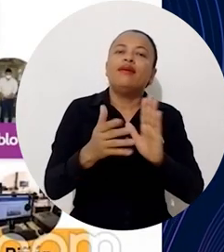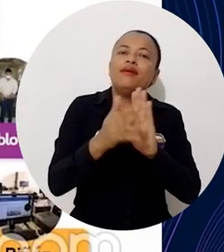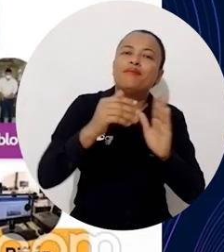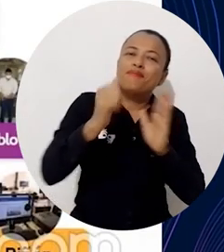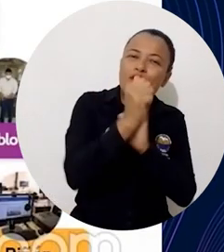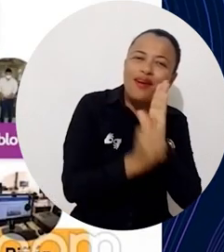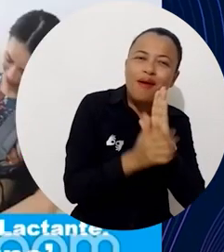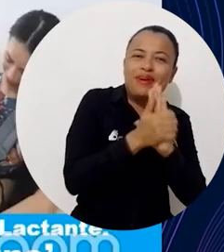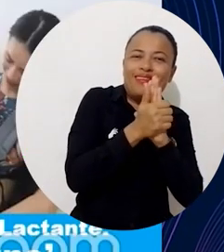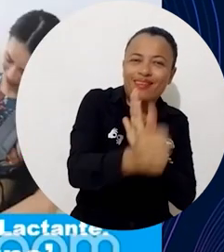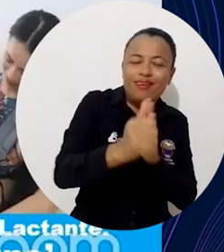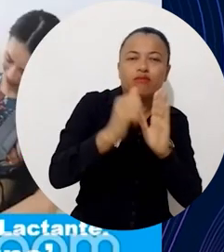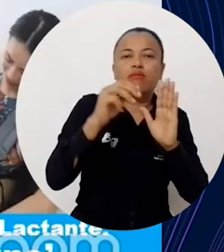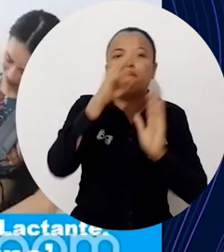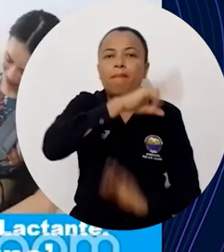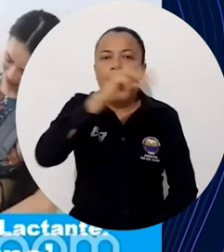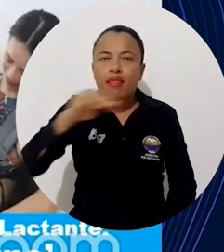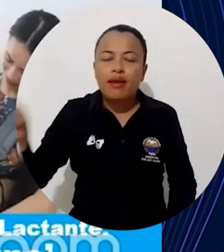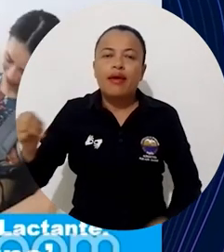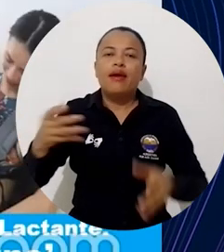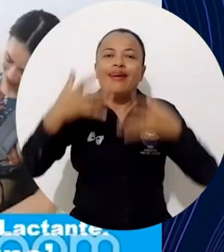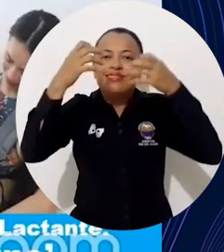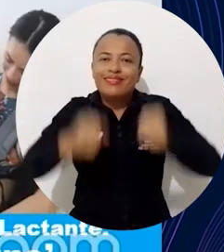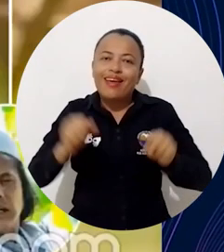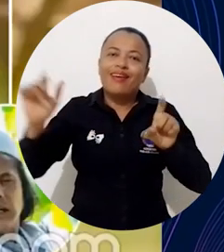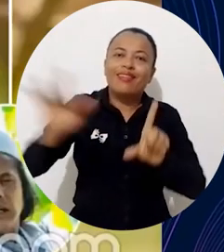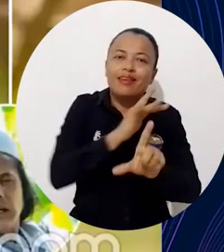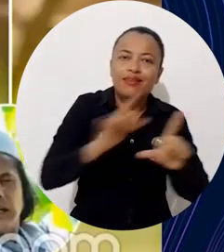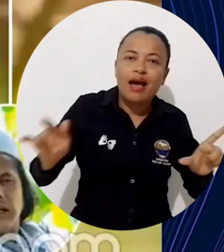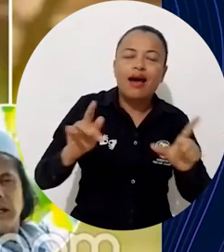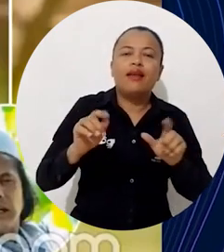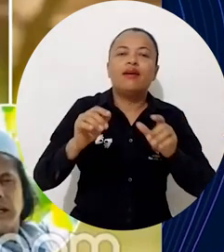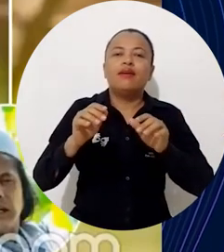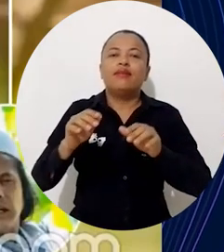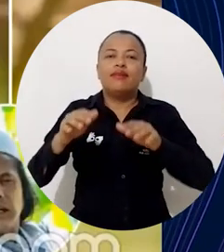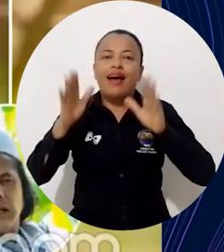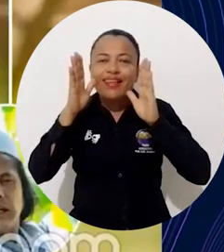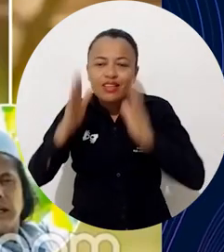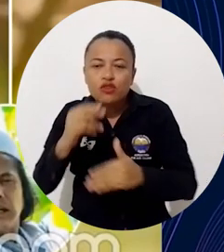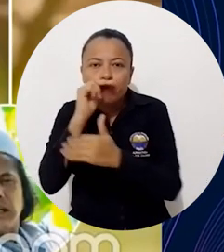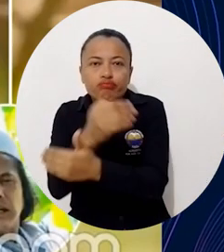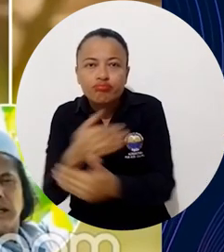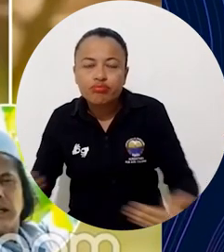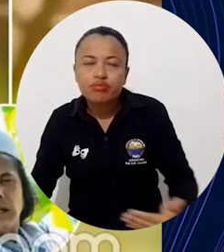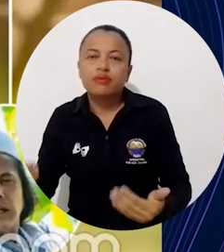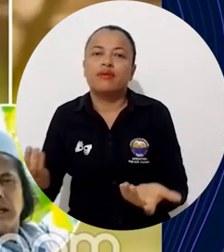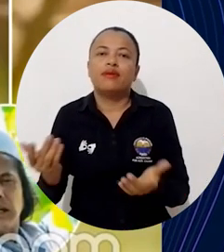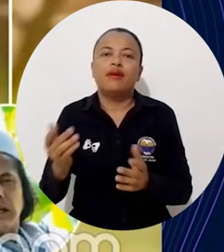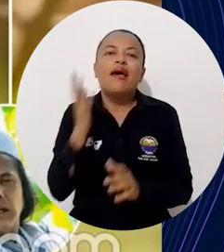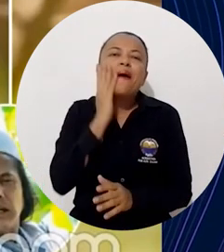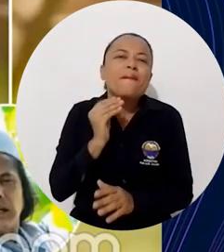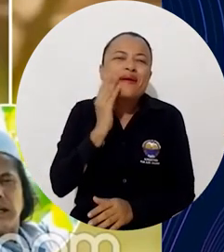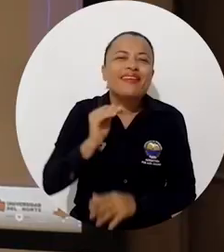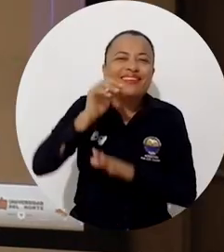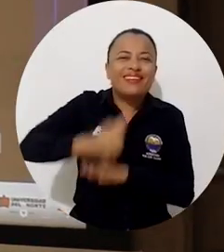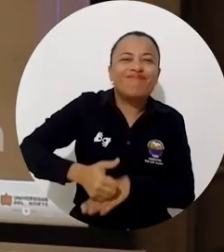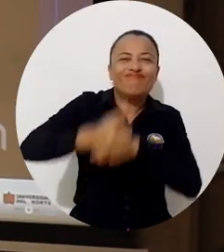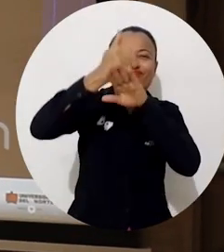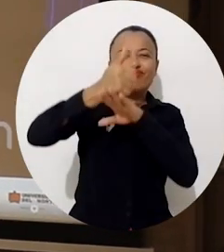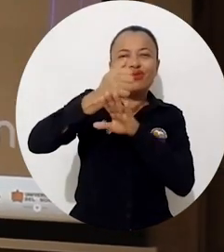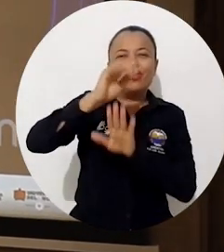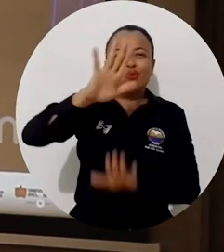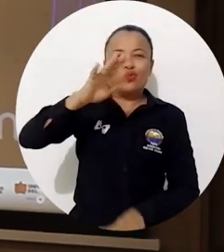sedes digitales, el Centro de Atención Integral a la Infancia y la experiencia adquirida por uno de los mamos de la Sierra Nevada de Santa Marta